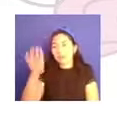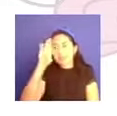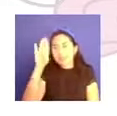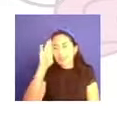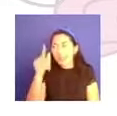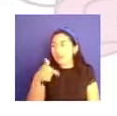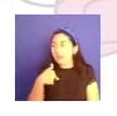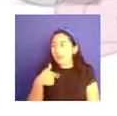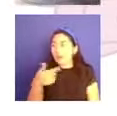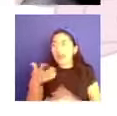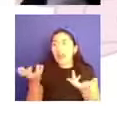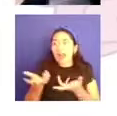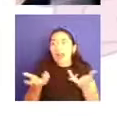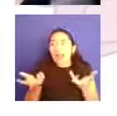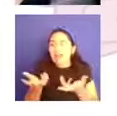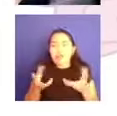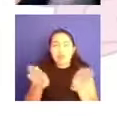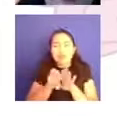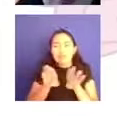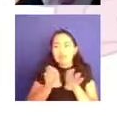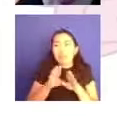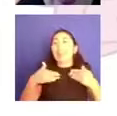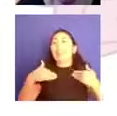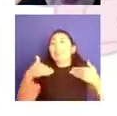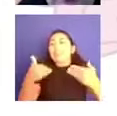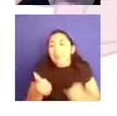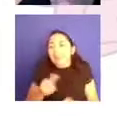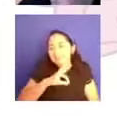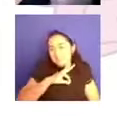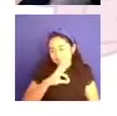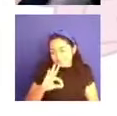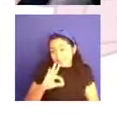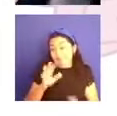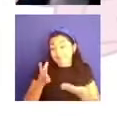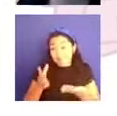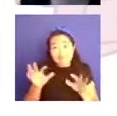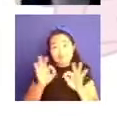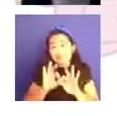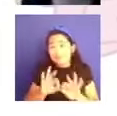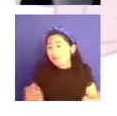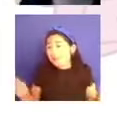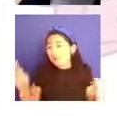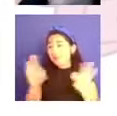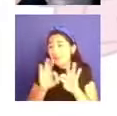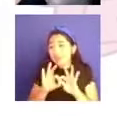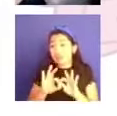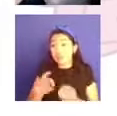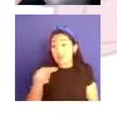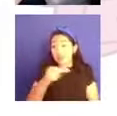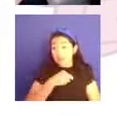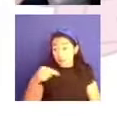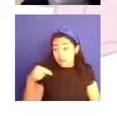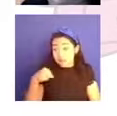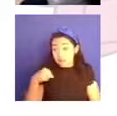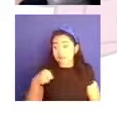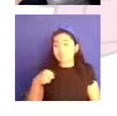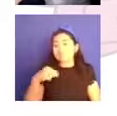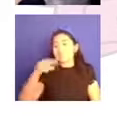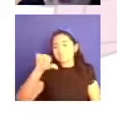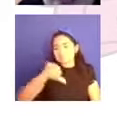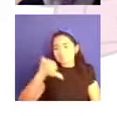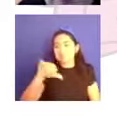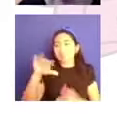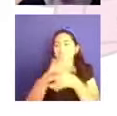y por ello, pues bueno, lo importante y lo que les invitamos a lo largo de estas charlas precisamente es